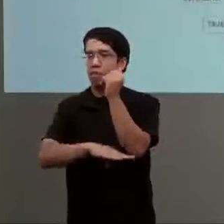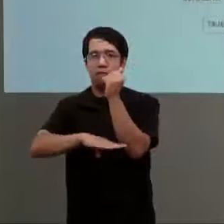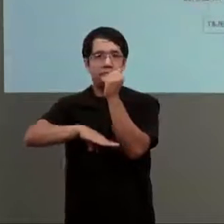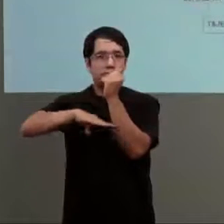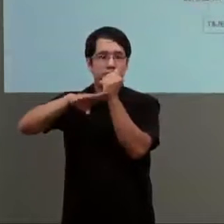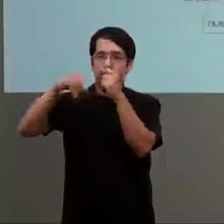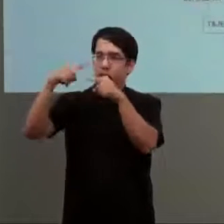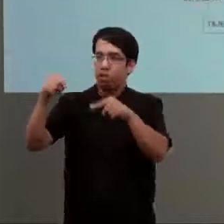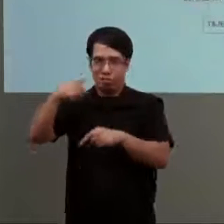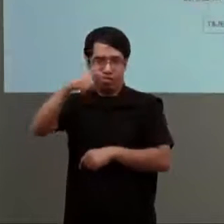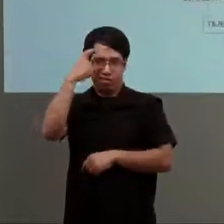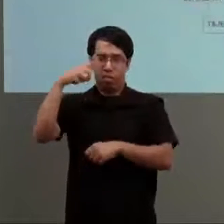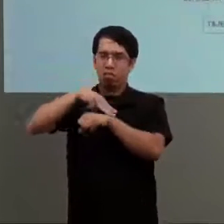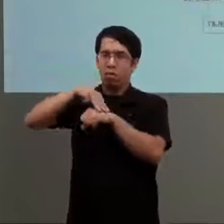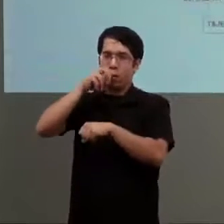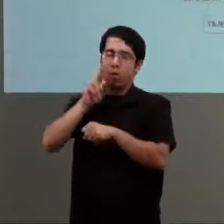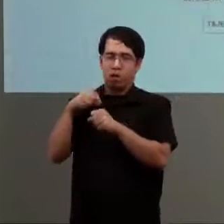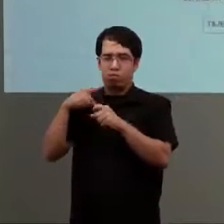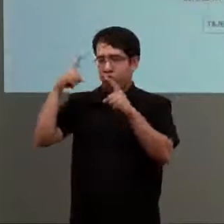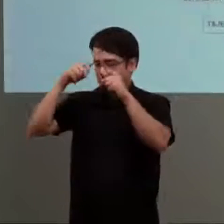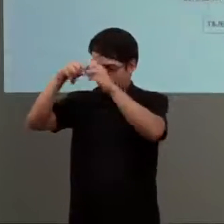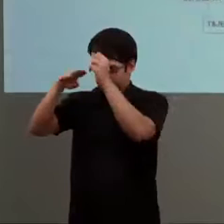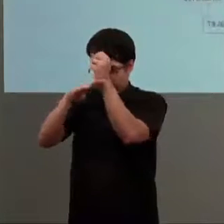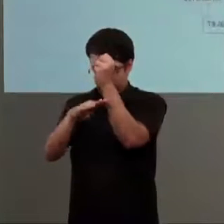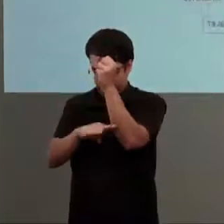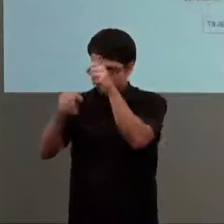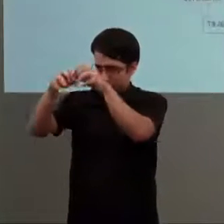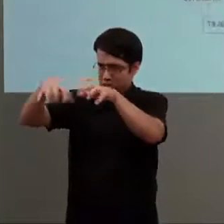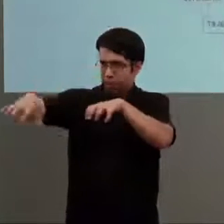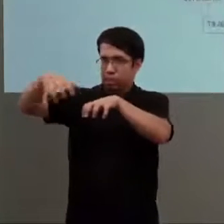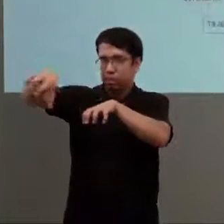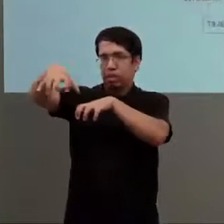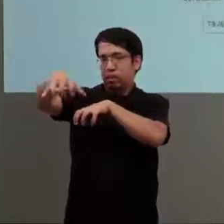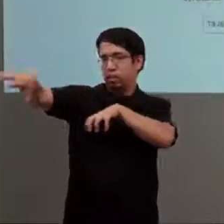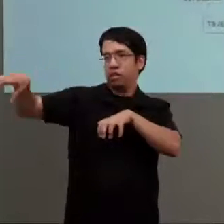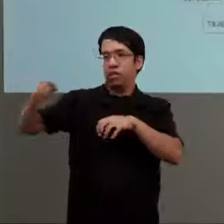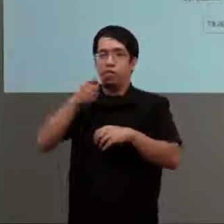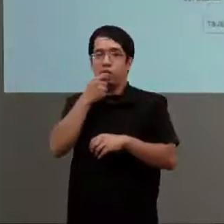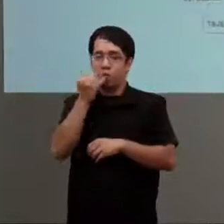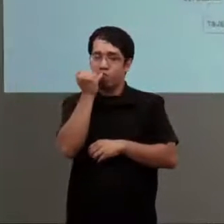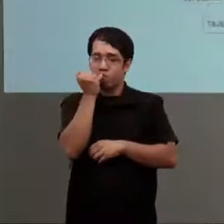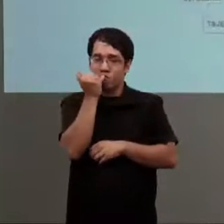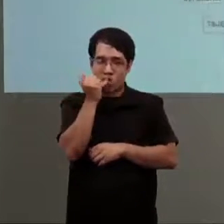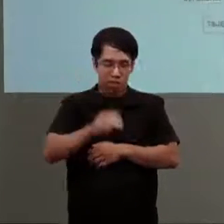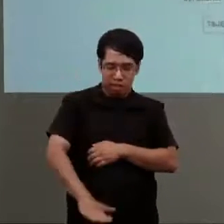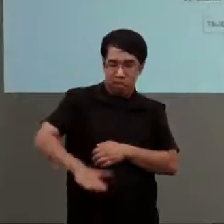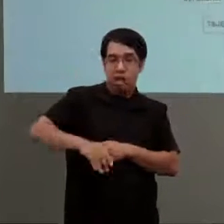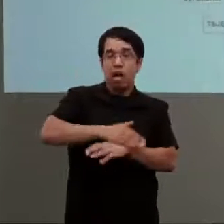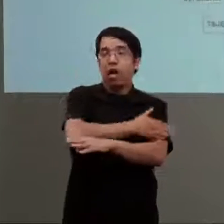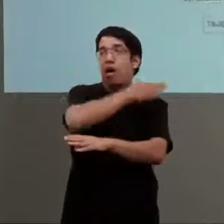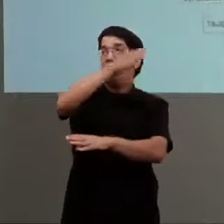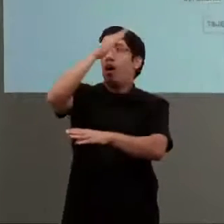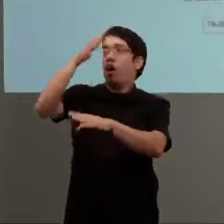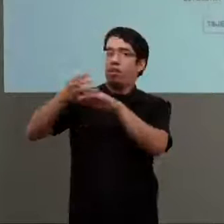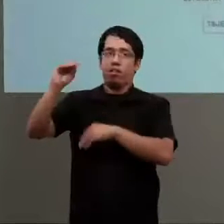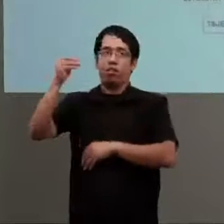Sabemos que la estructura del Ministerio es bastante compleja, tanto por los niveles que va desde el nivel inicial hasta lo que